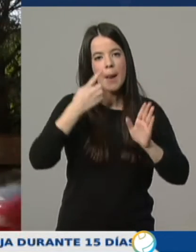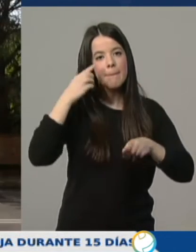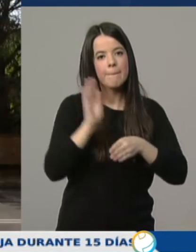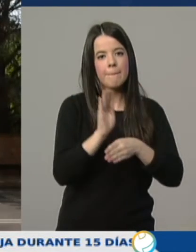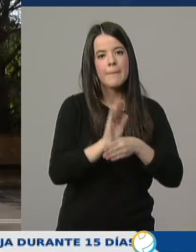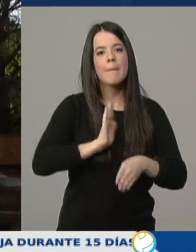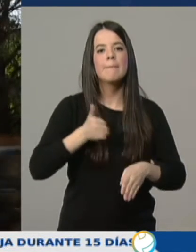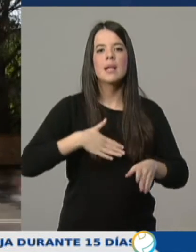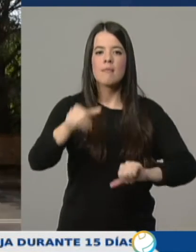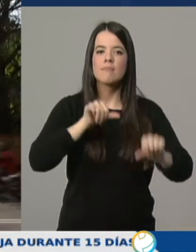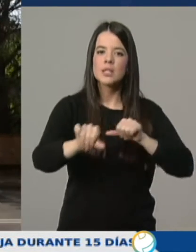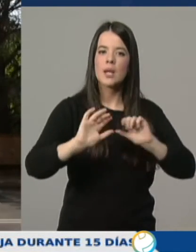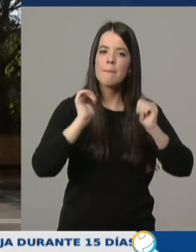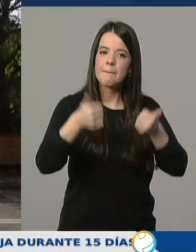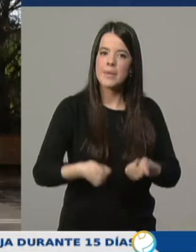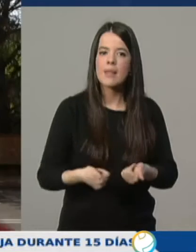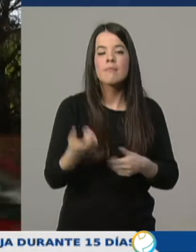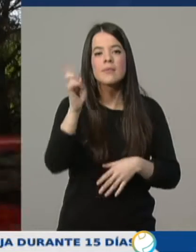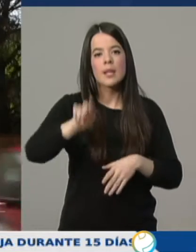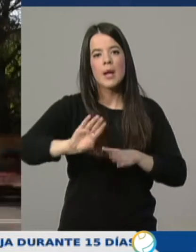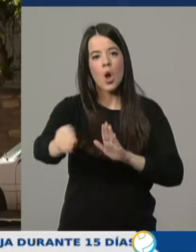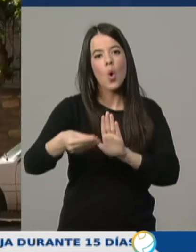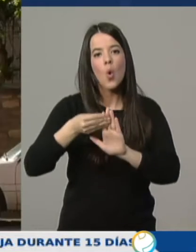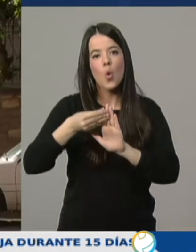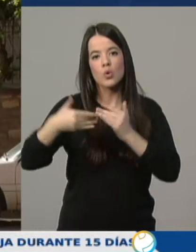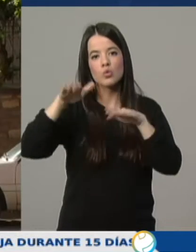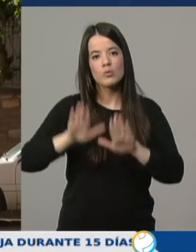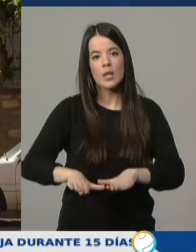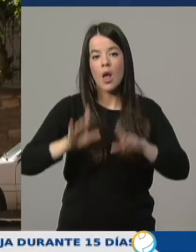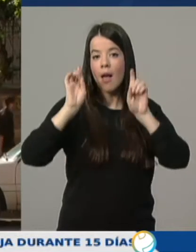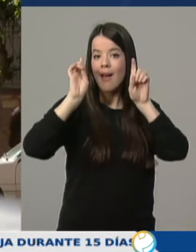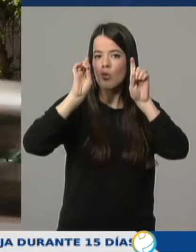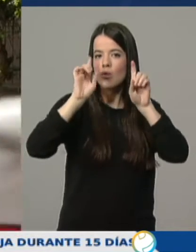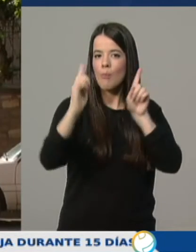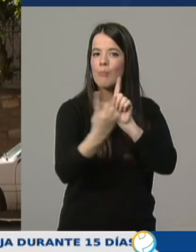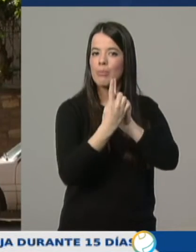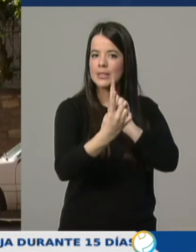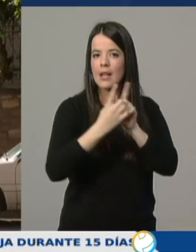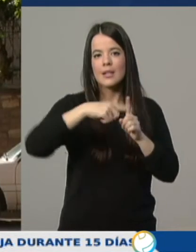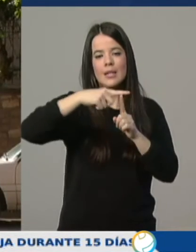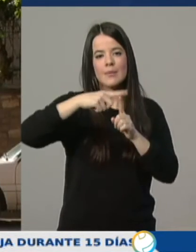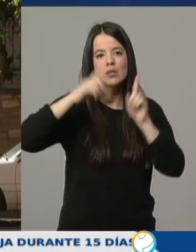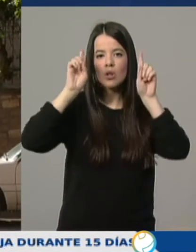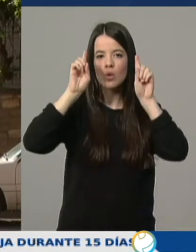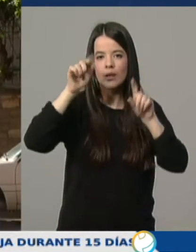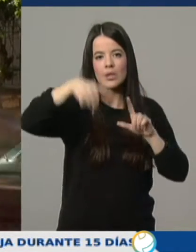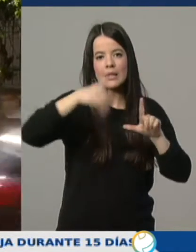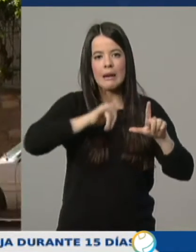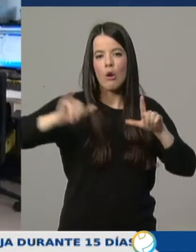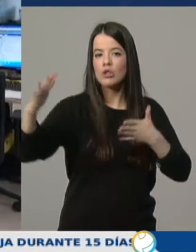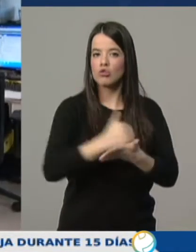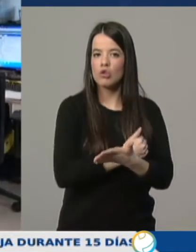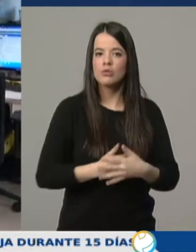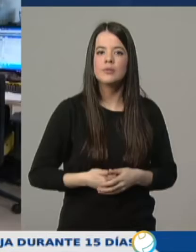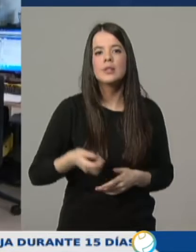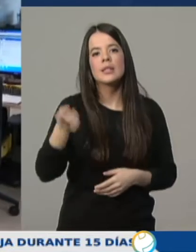a partir de mañana e incluye la suspensión de toda la actividad docente presencial en todos los niveles educativos de La Rioja. Además de